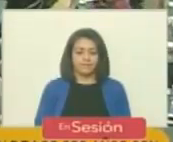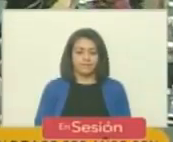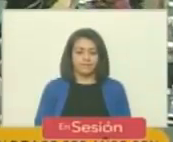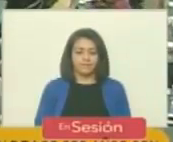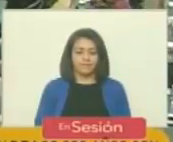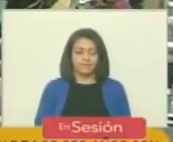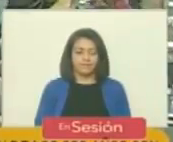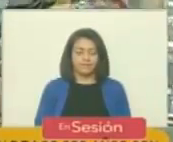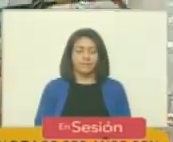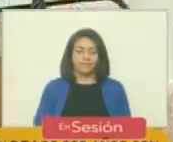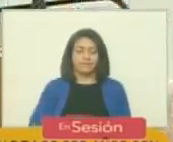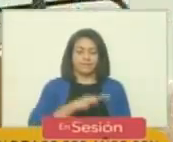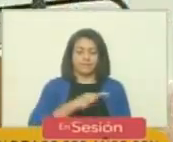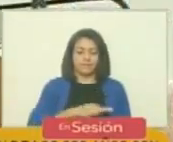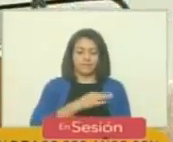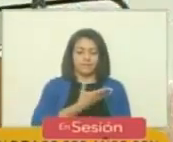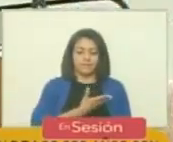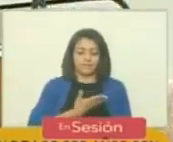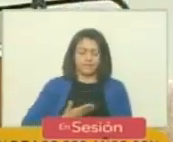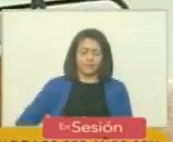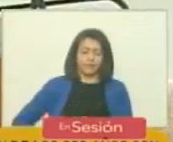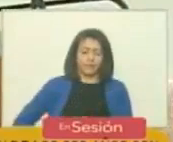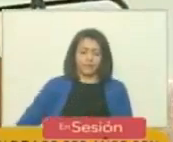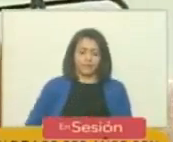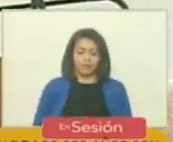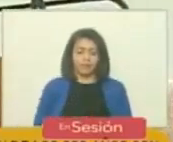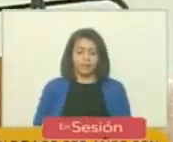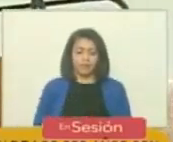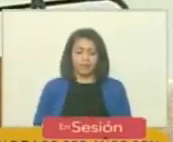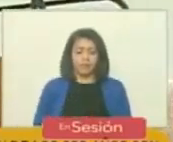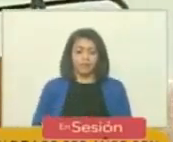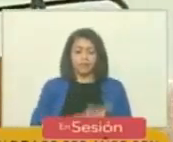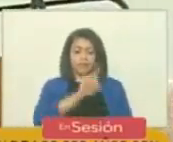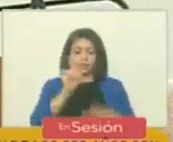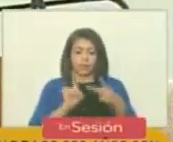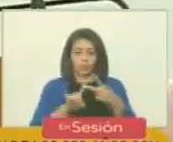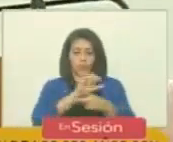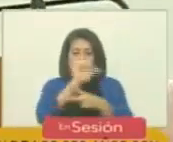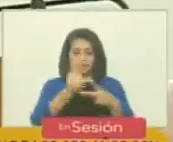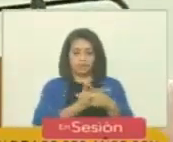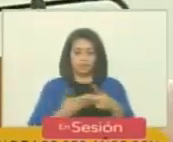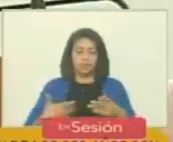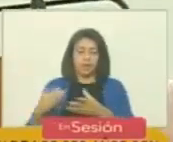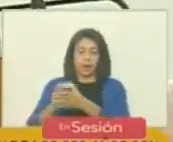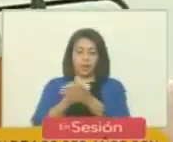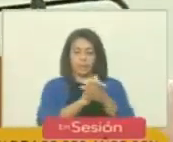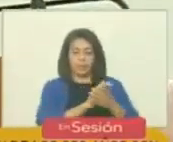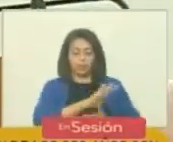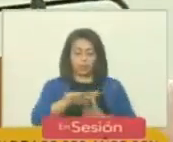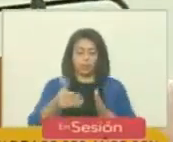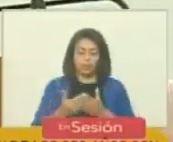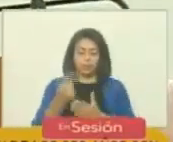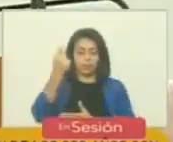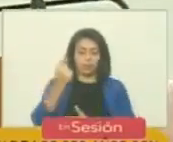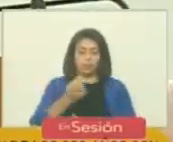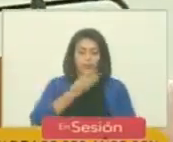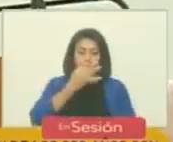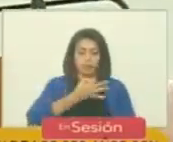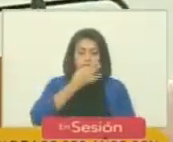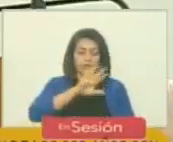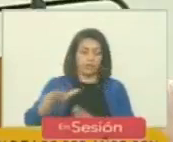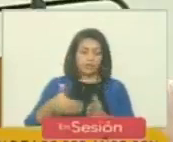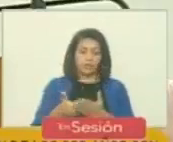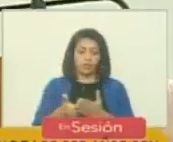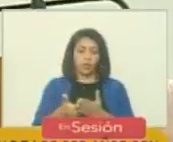Señor Presidente, segunda vicepresidenta, compañeras, compañeros diputados, buenas tardes a todos,